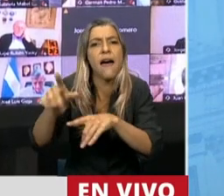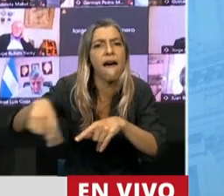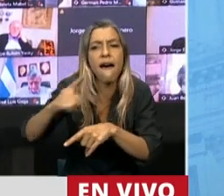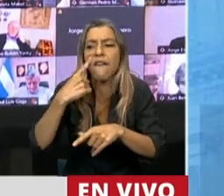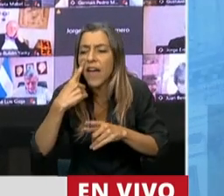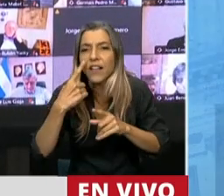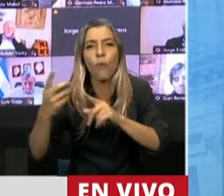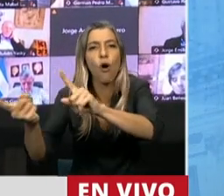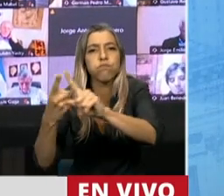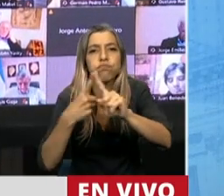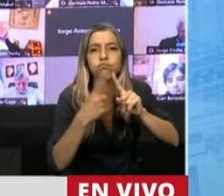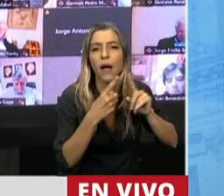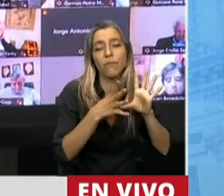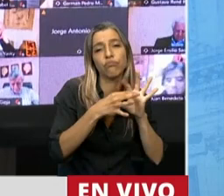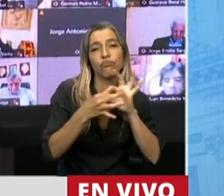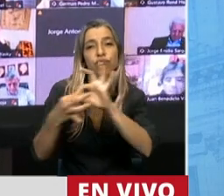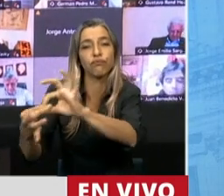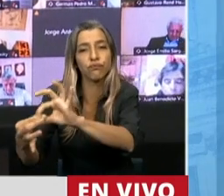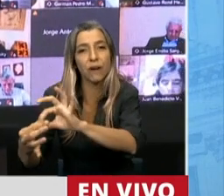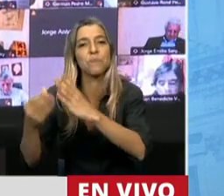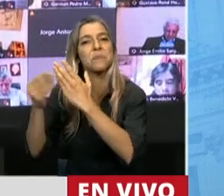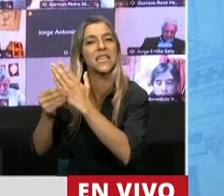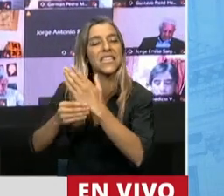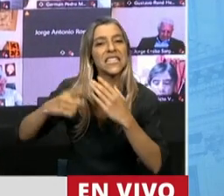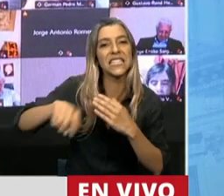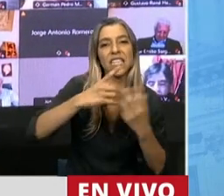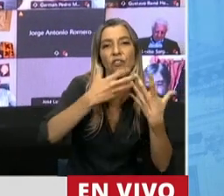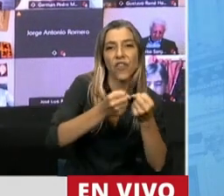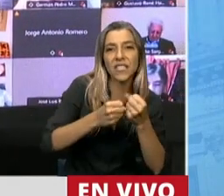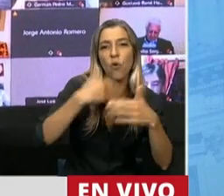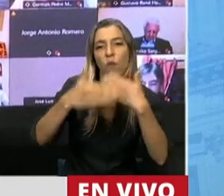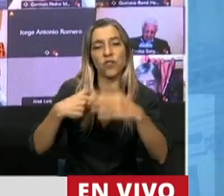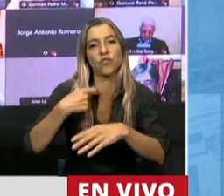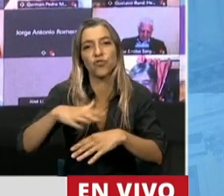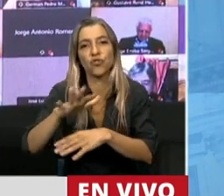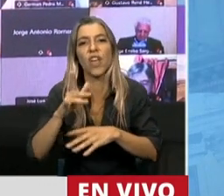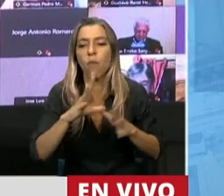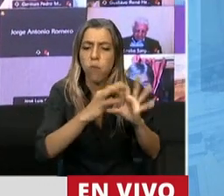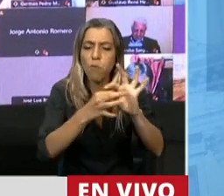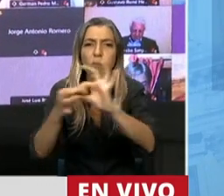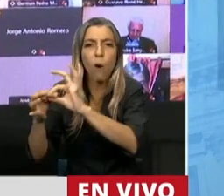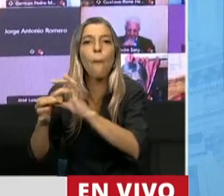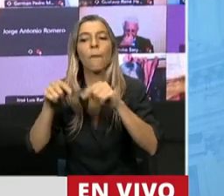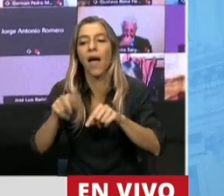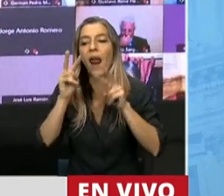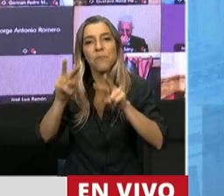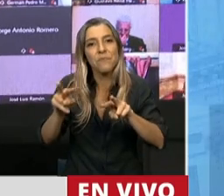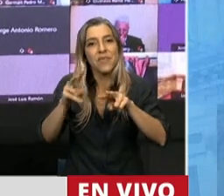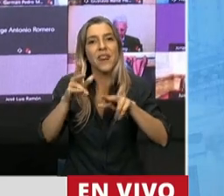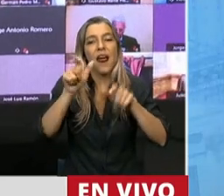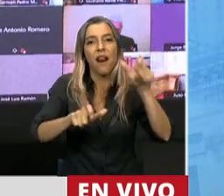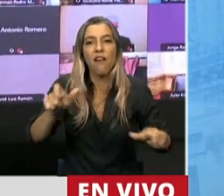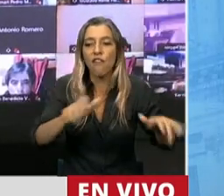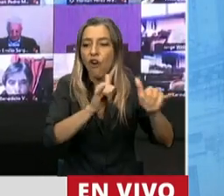conjunto con el Ministerio de Desarrollo Social y Ministerio de Salud. Estamos mirando la emocionalidad de nuestros alumnos. Estamos